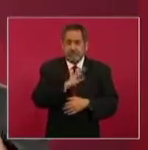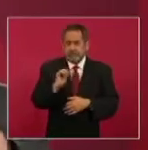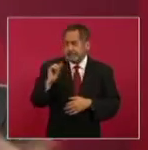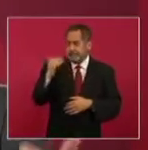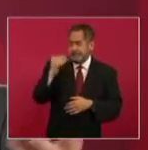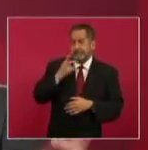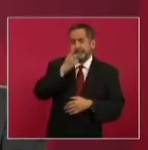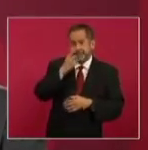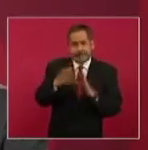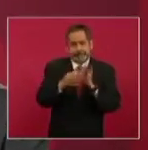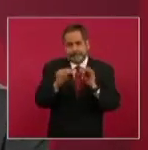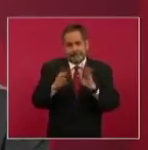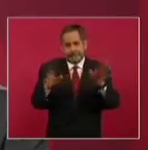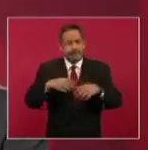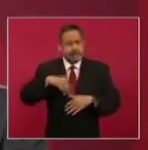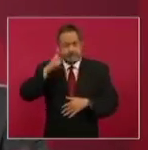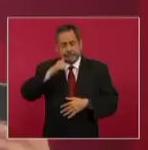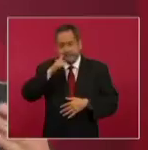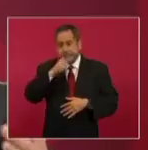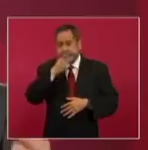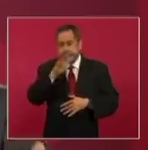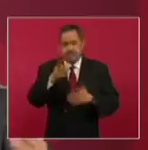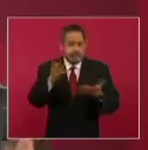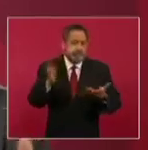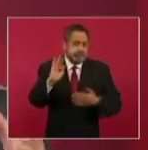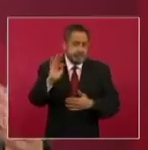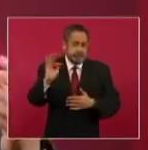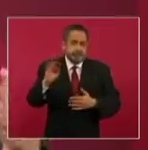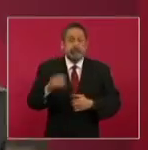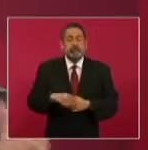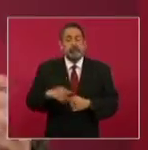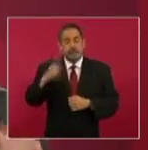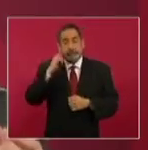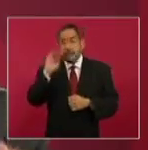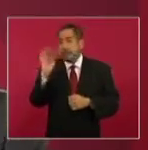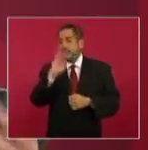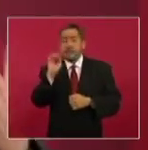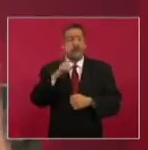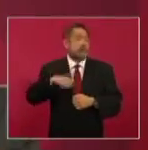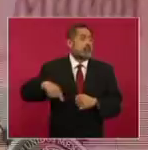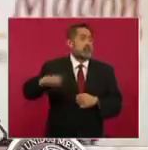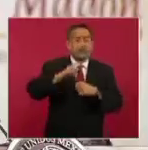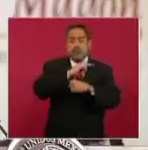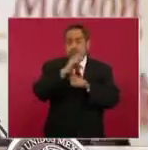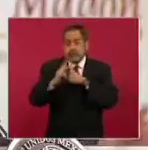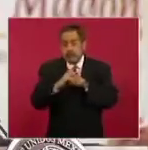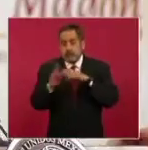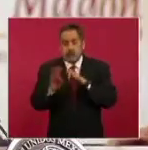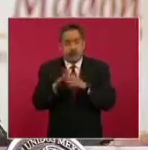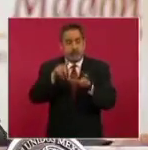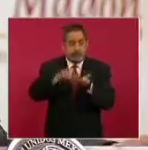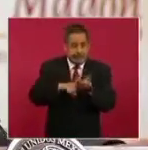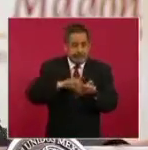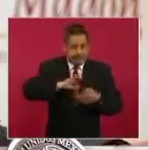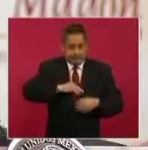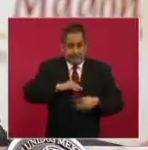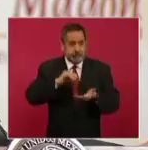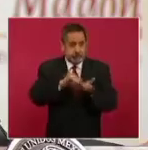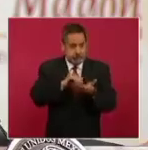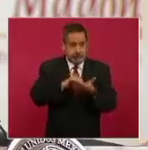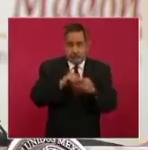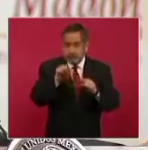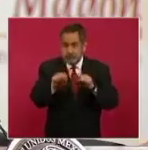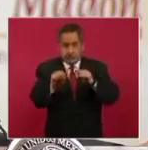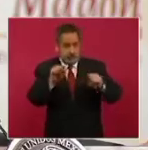unos minutos, es lo que he dicho siempre. En la medida en que cualquier país del mundo tenga activa la epidemia, exista